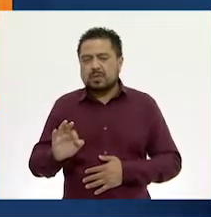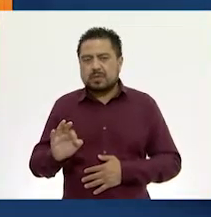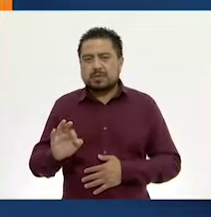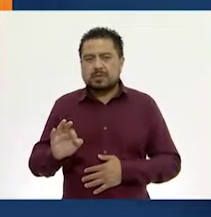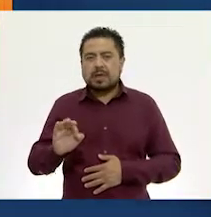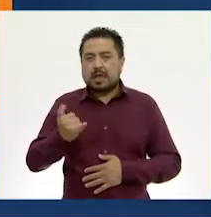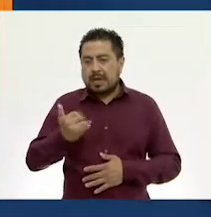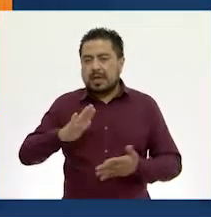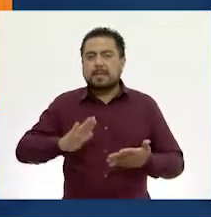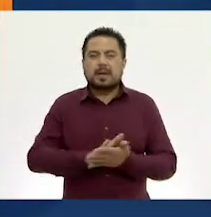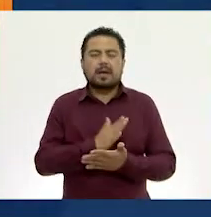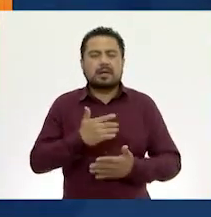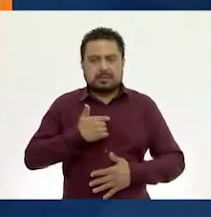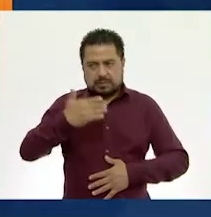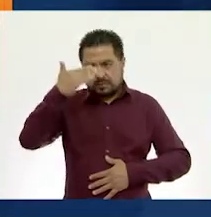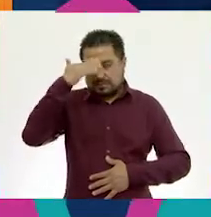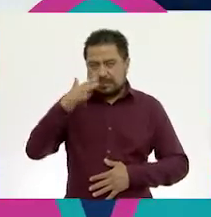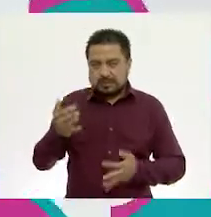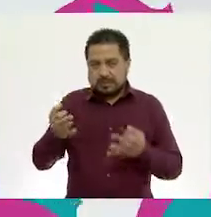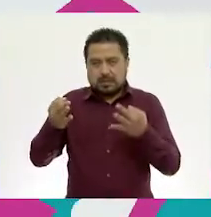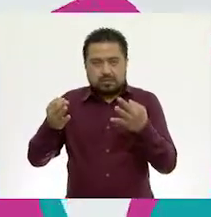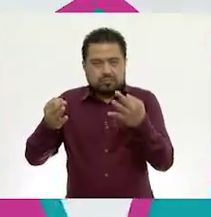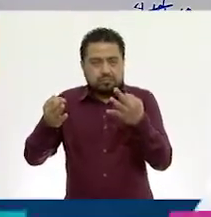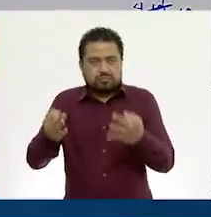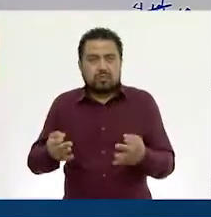Y también sabemos que el precio ya con descuento